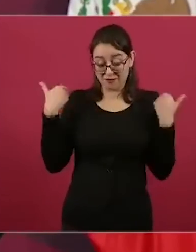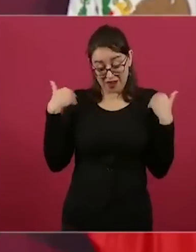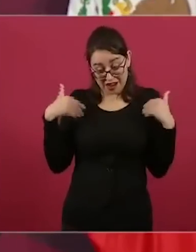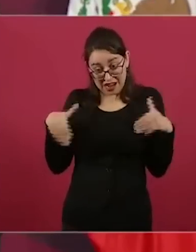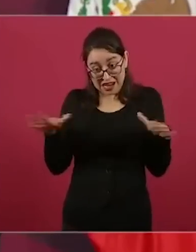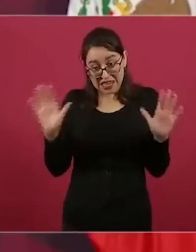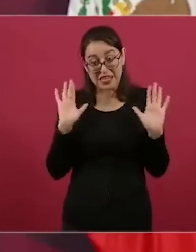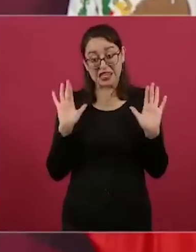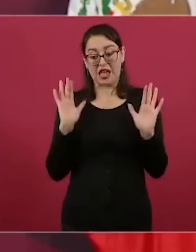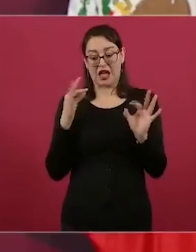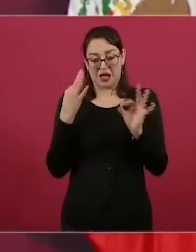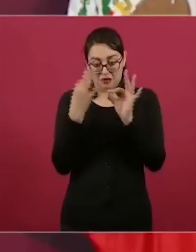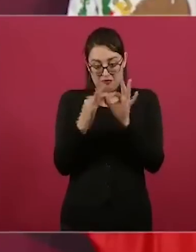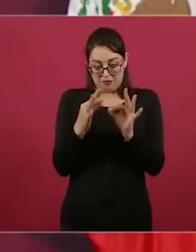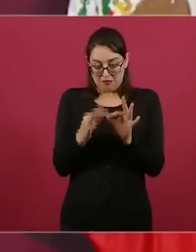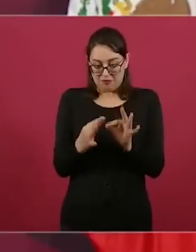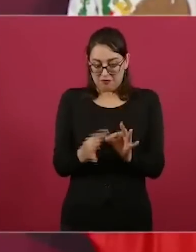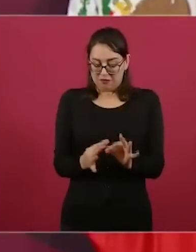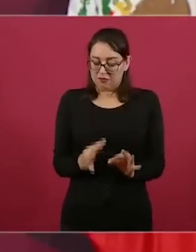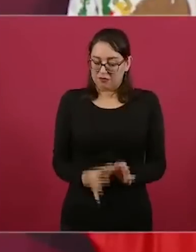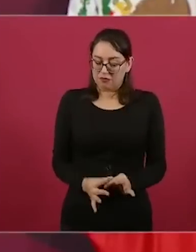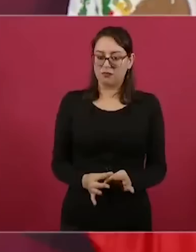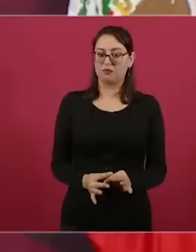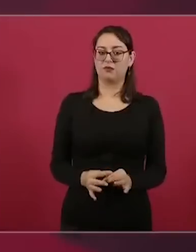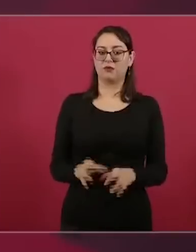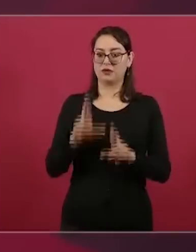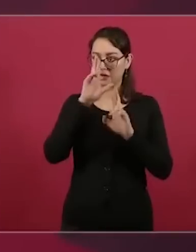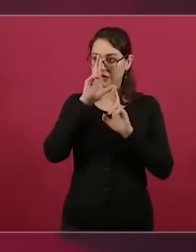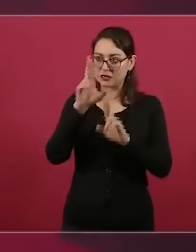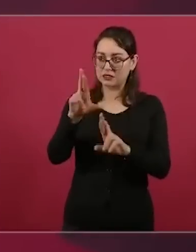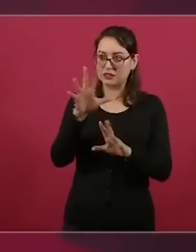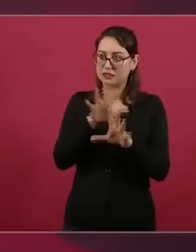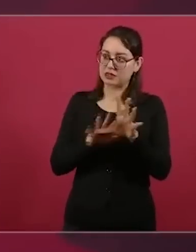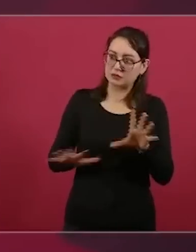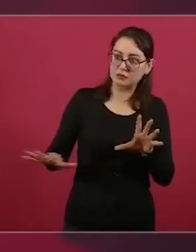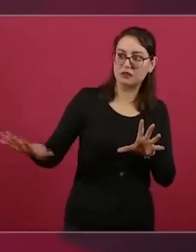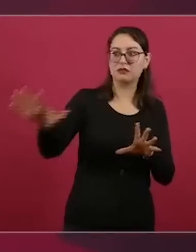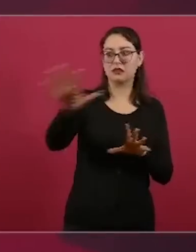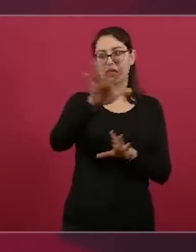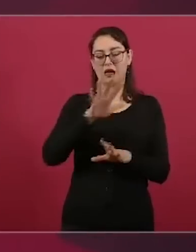La forma es fondo en política